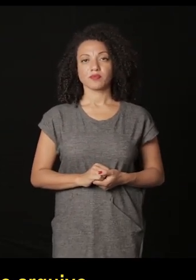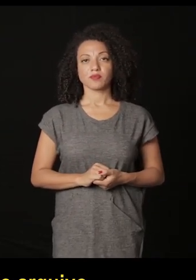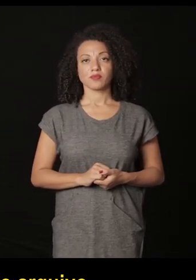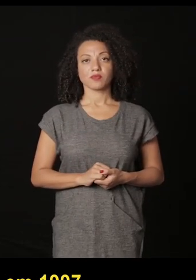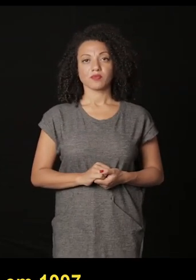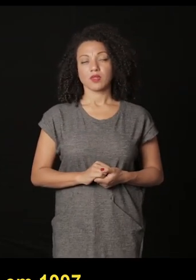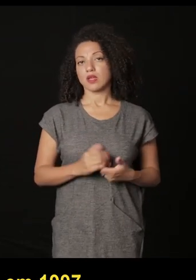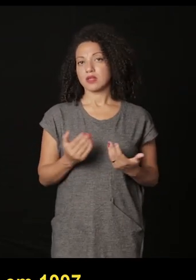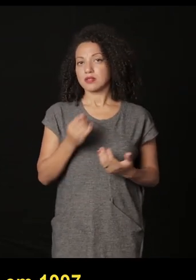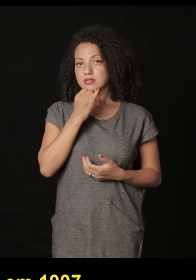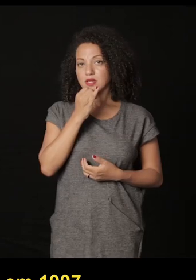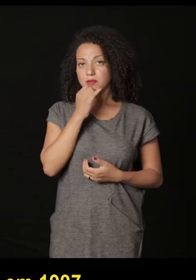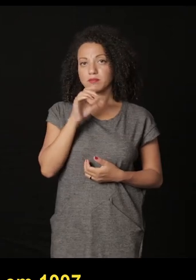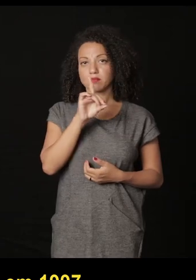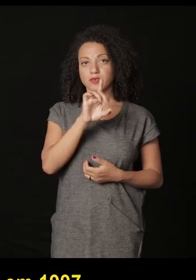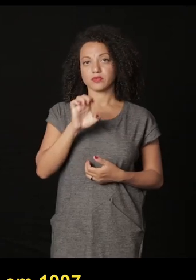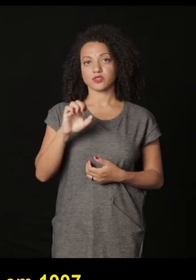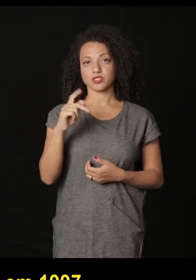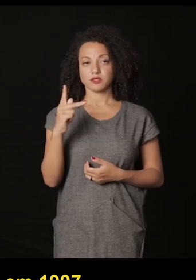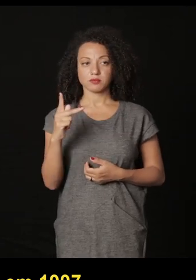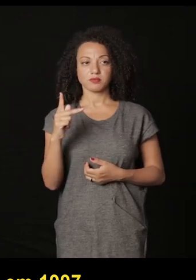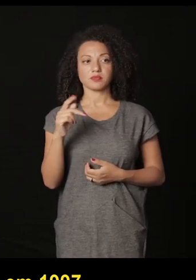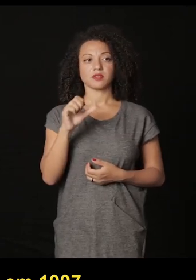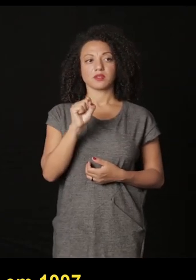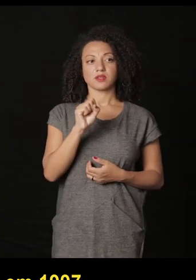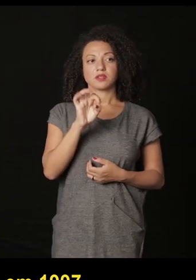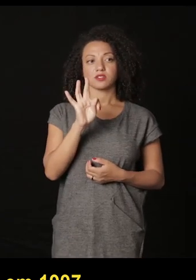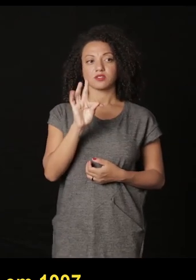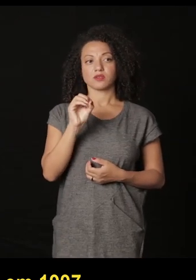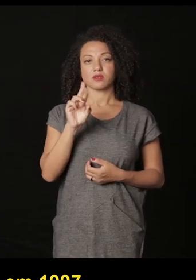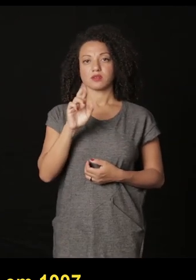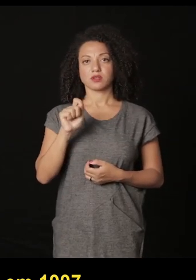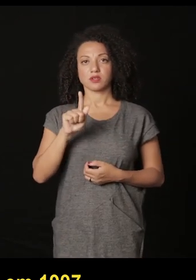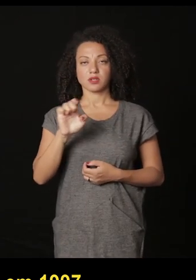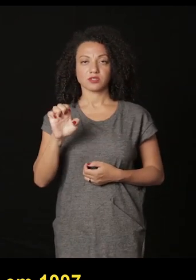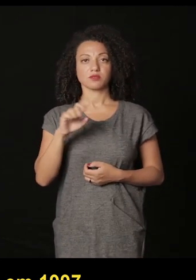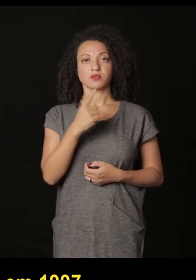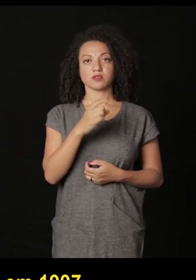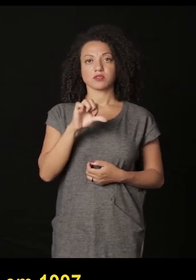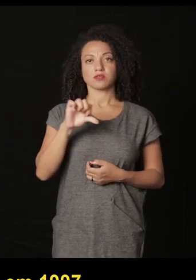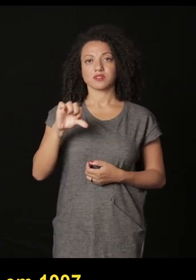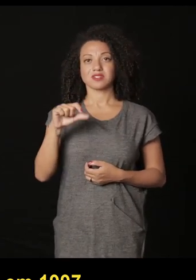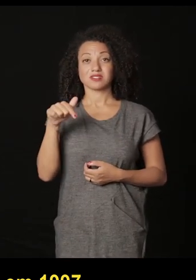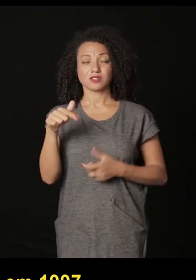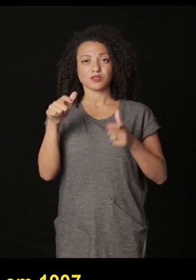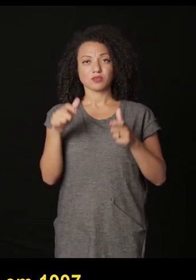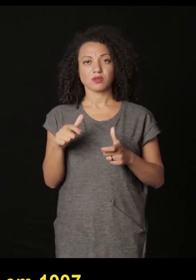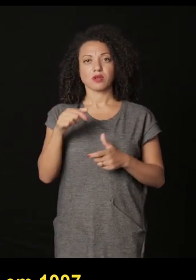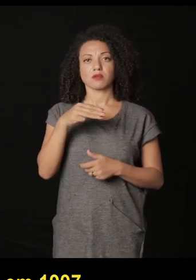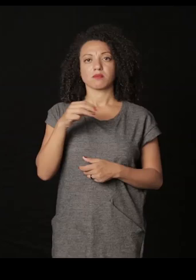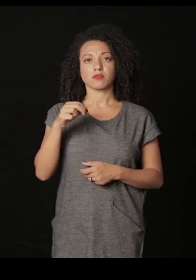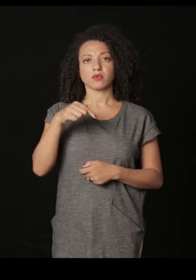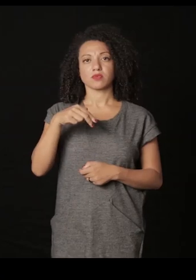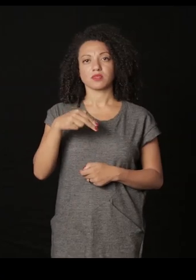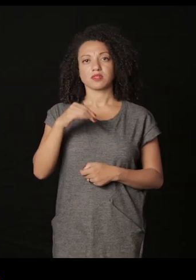al archivo como en Deep Storage en 97 en Múnich